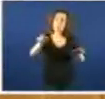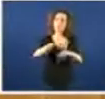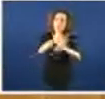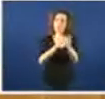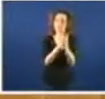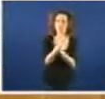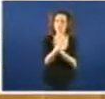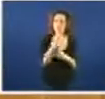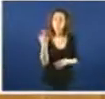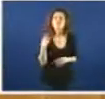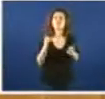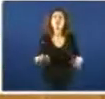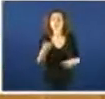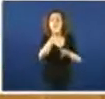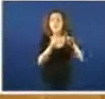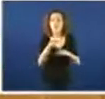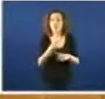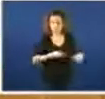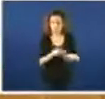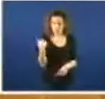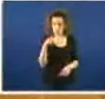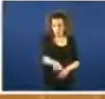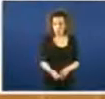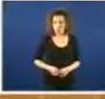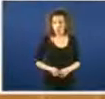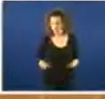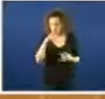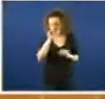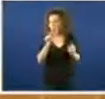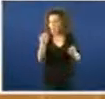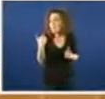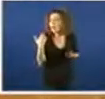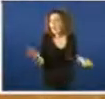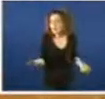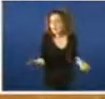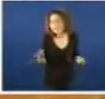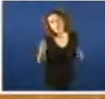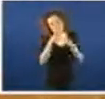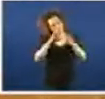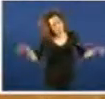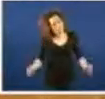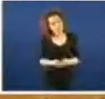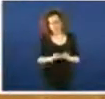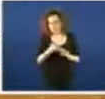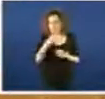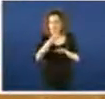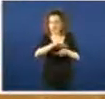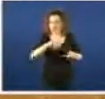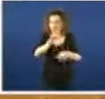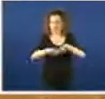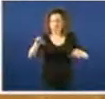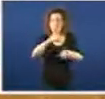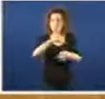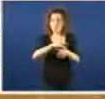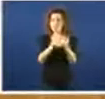dende este mediodía, porque non sabemos moi ben dende cando. Así pois, si temos en conta que a maior parte destes pacientes crónicos